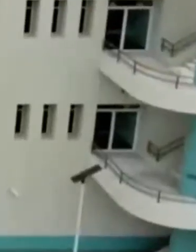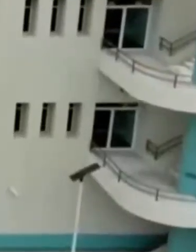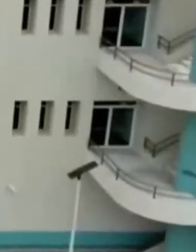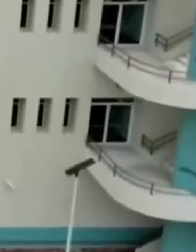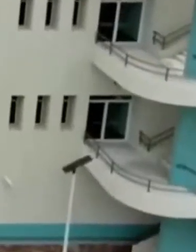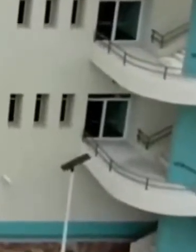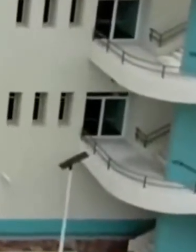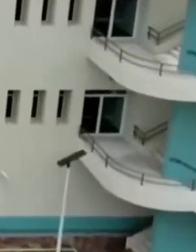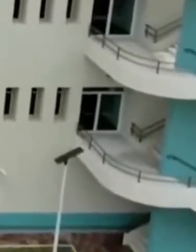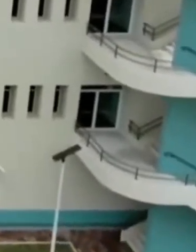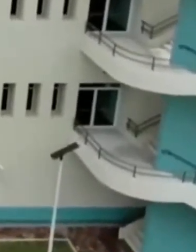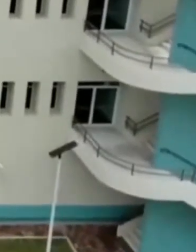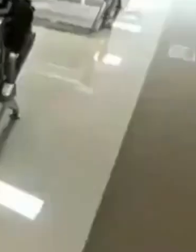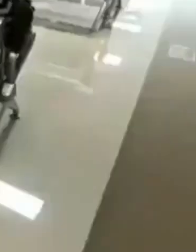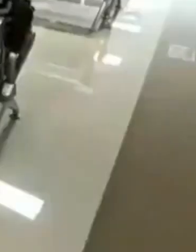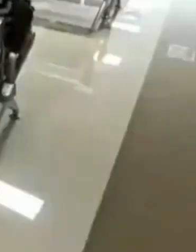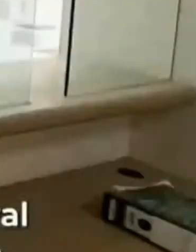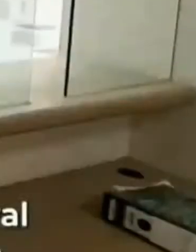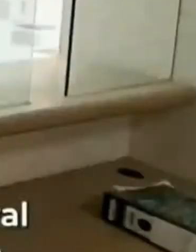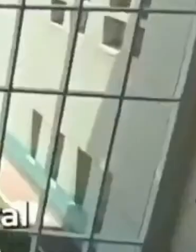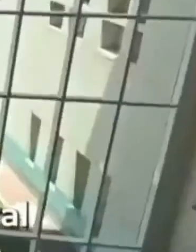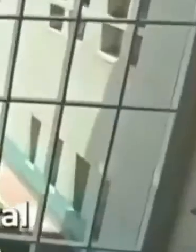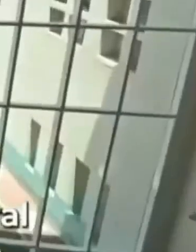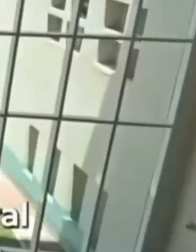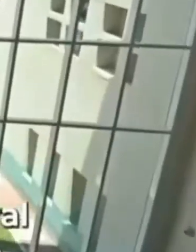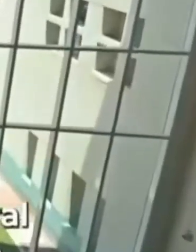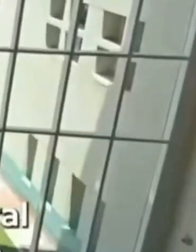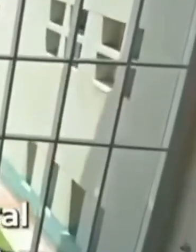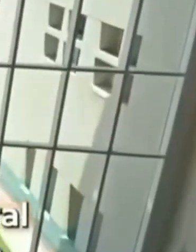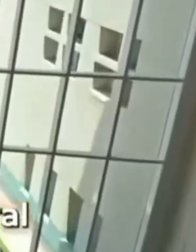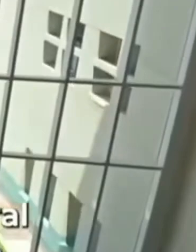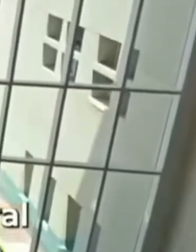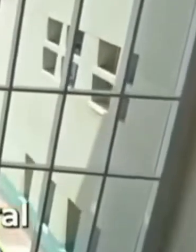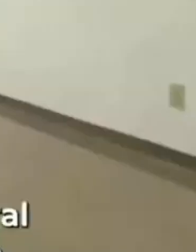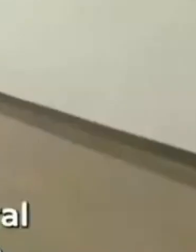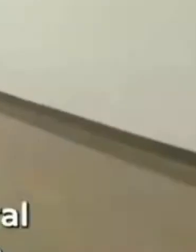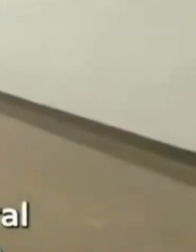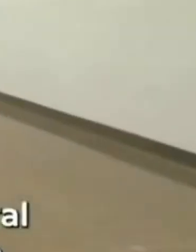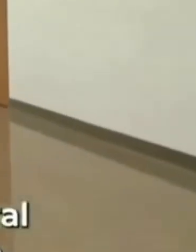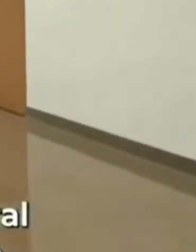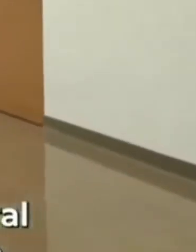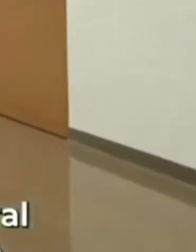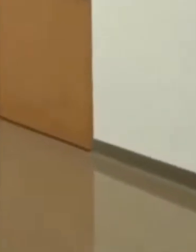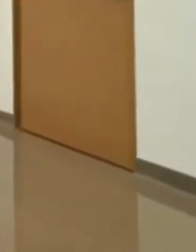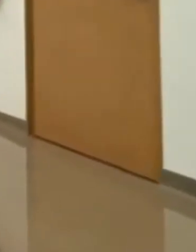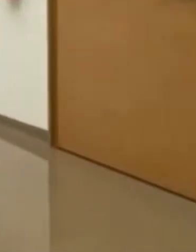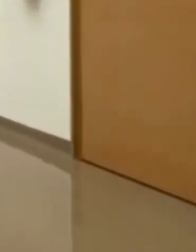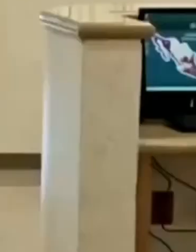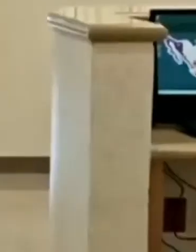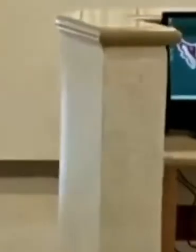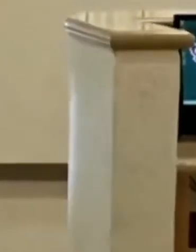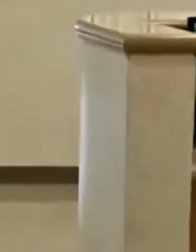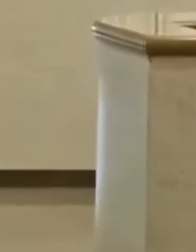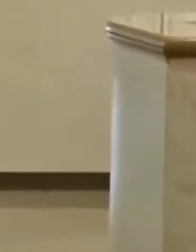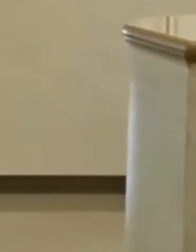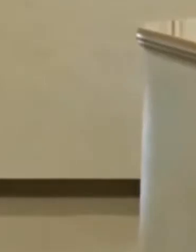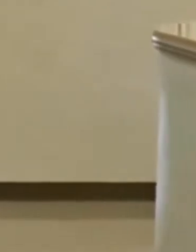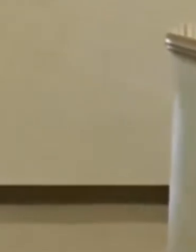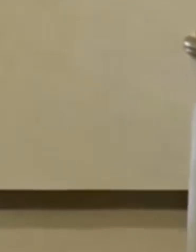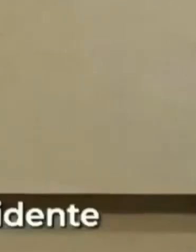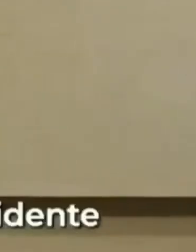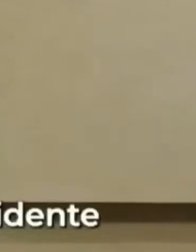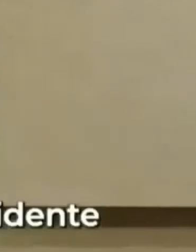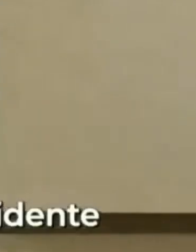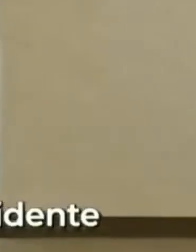La espera ha terminado. Hoy se inaugura el Hospital General del IMSS-Bienestar en Culiacán, Doctor Bernardo J. Gastelum,